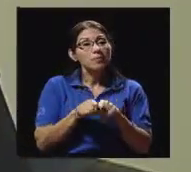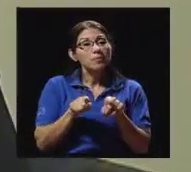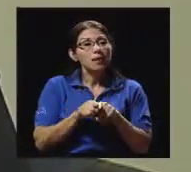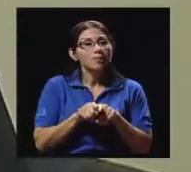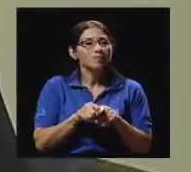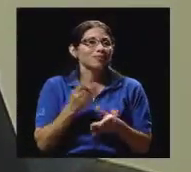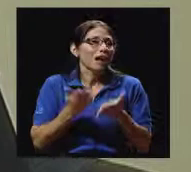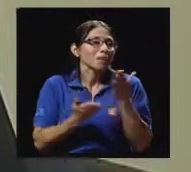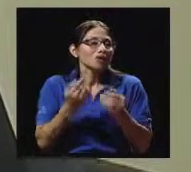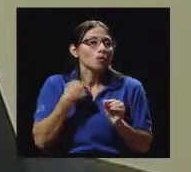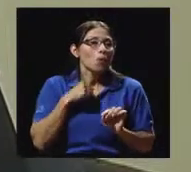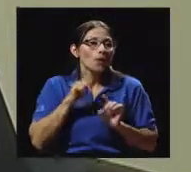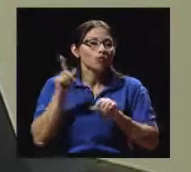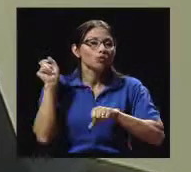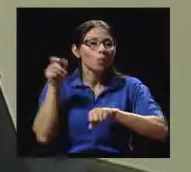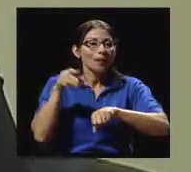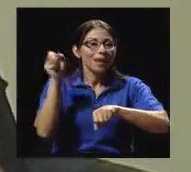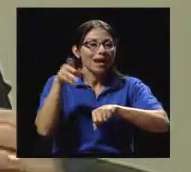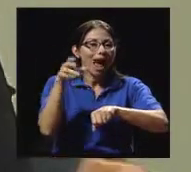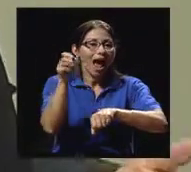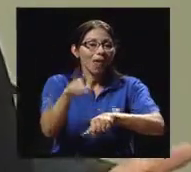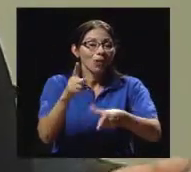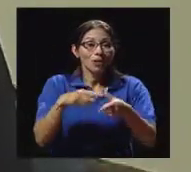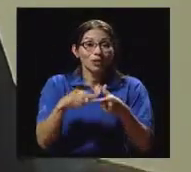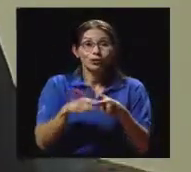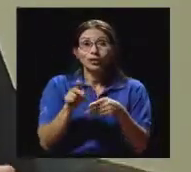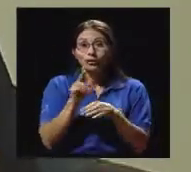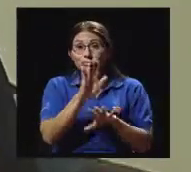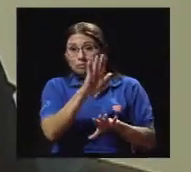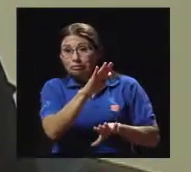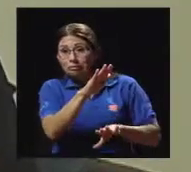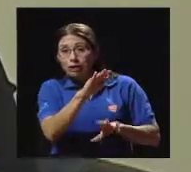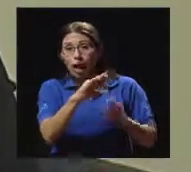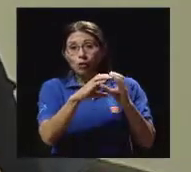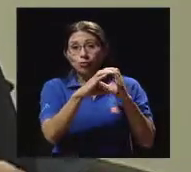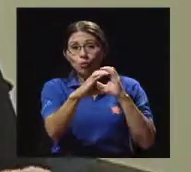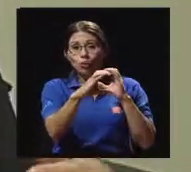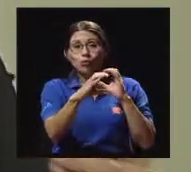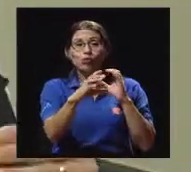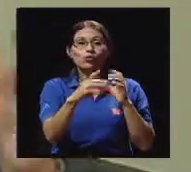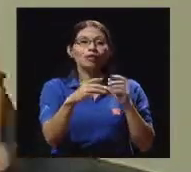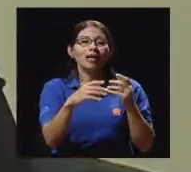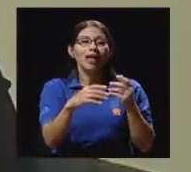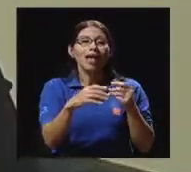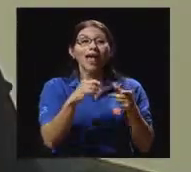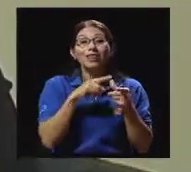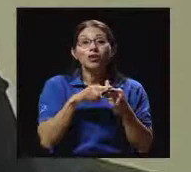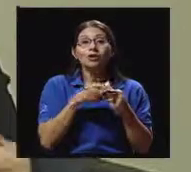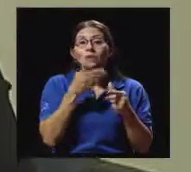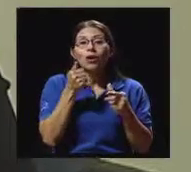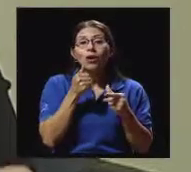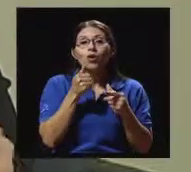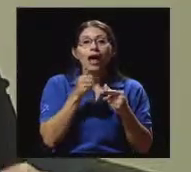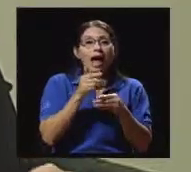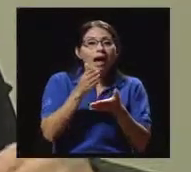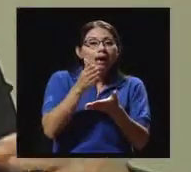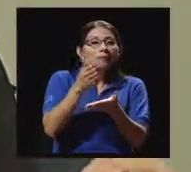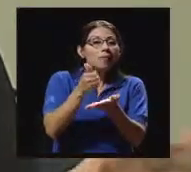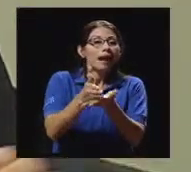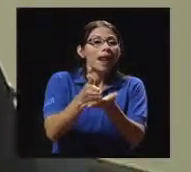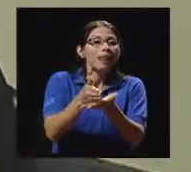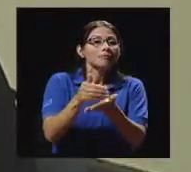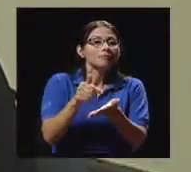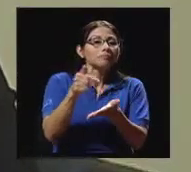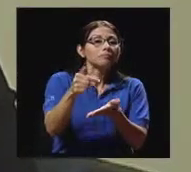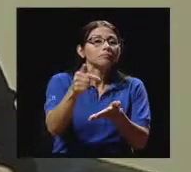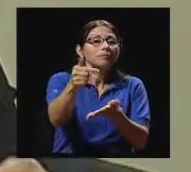tal vez al supermercado. Ojalá, bueno, si ese en autobús. Bájame una parada antes, dos paradas antes, bueno,